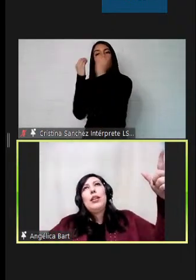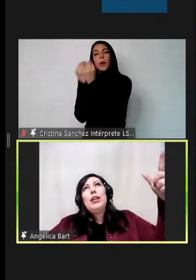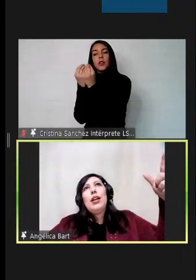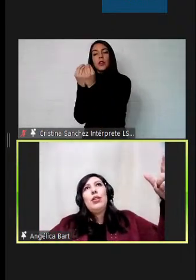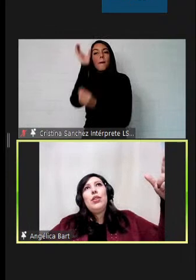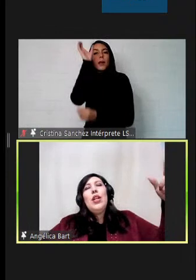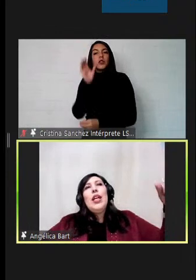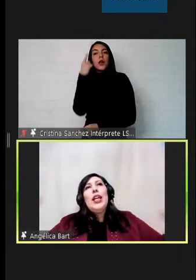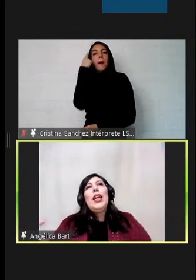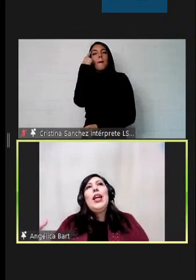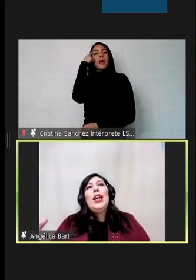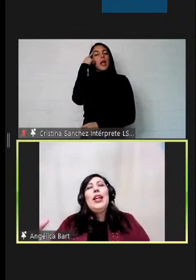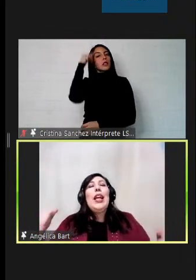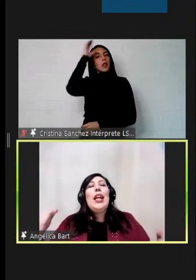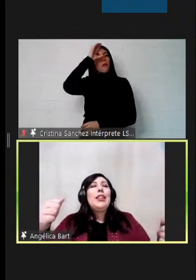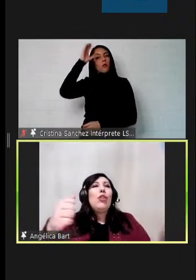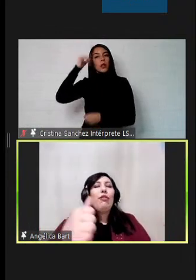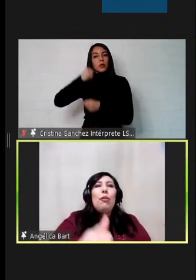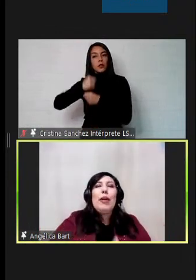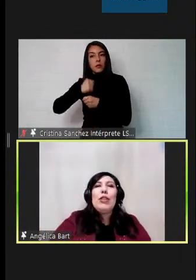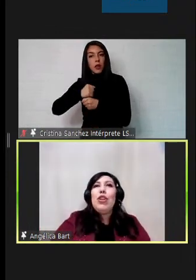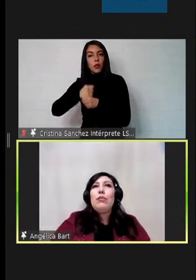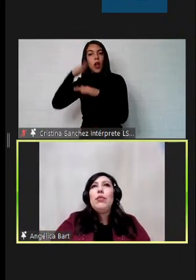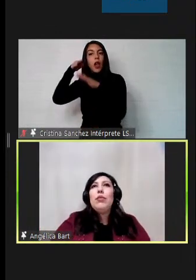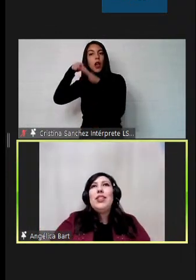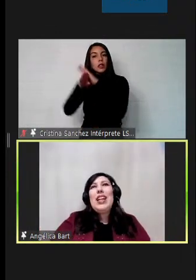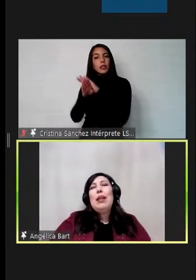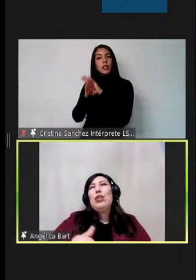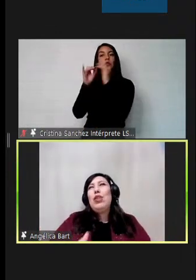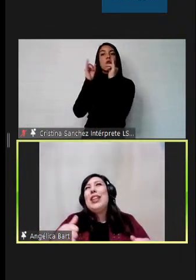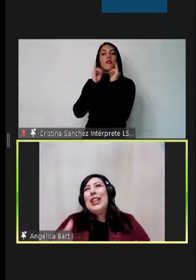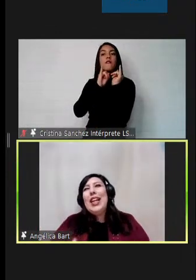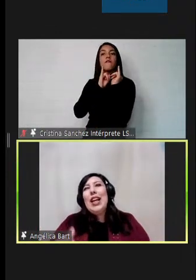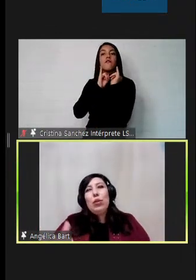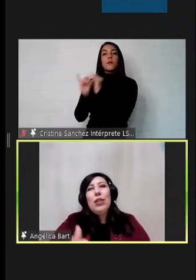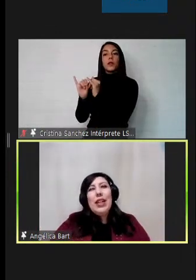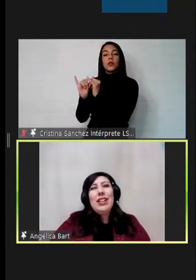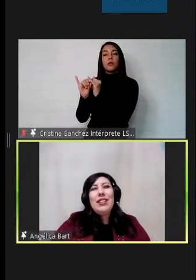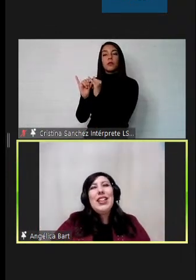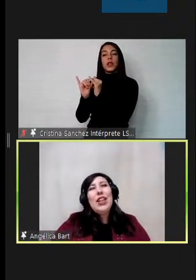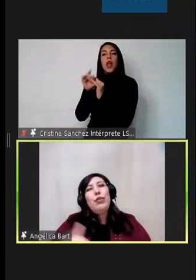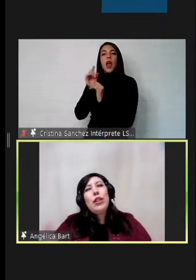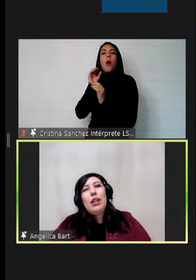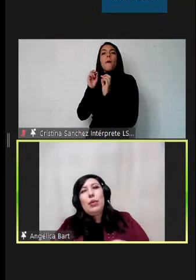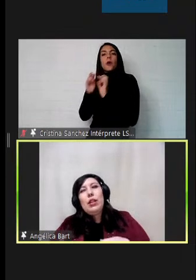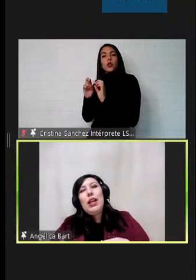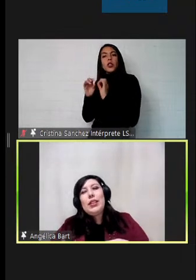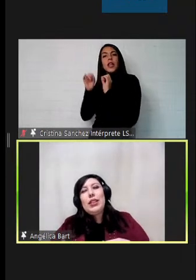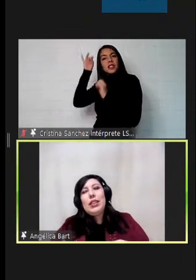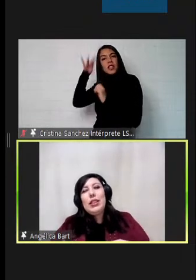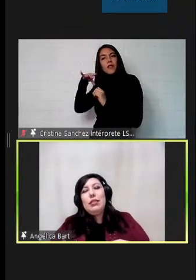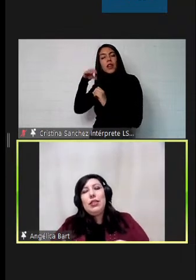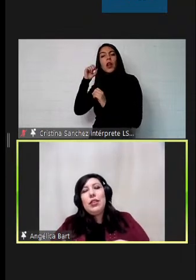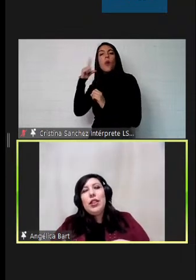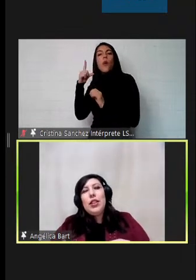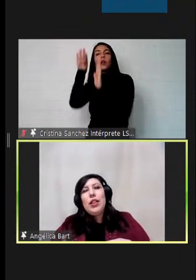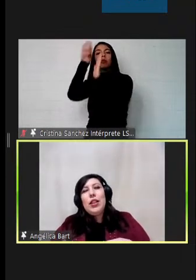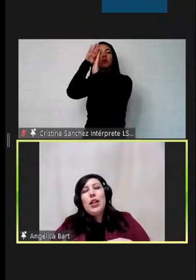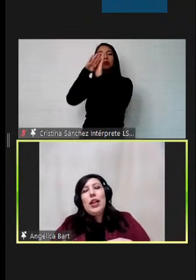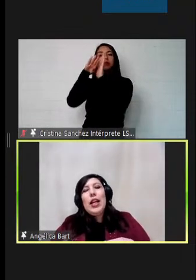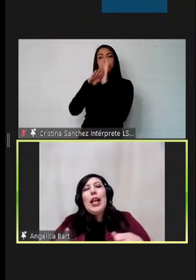en buscar trabajo y el acceso a la información la persona tiene la oportunidad de saber qué ofertas disponibles existen